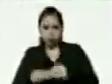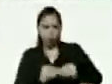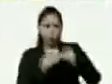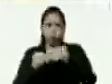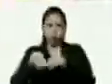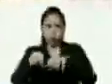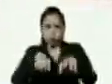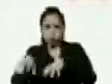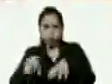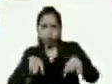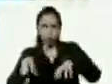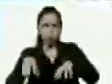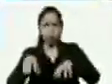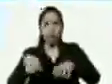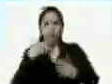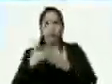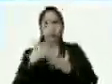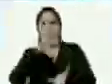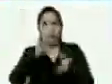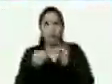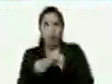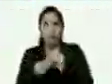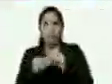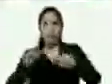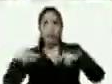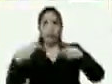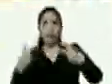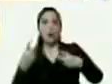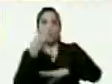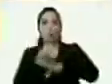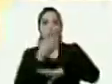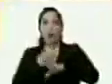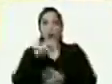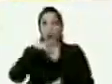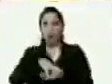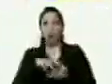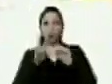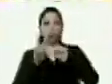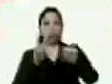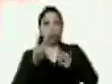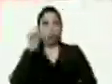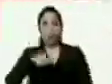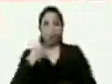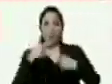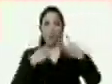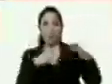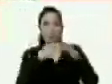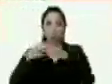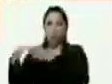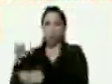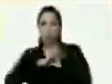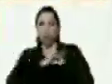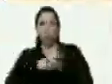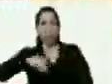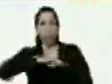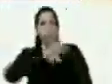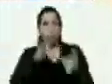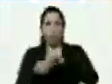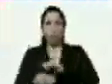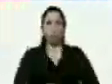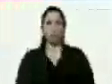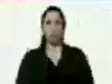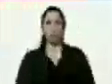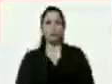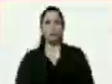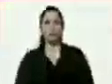vanguardia en el estado de Monaga gracias a la brigada somos Venezuela gracias a las demás organizaciones sociales nuestro CLAS de Guanabuana en